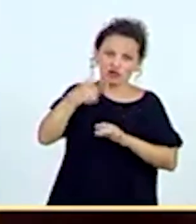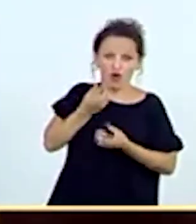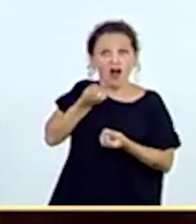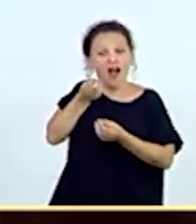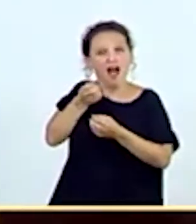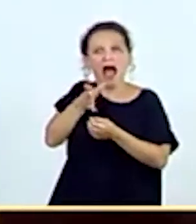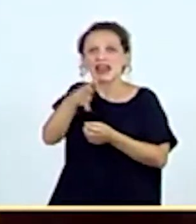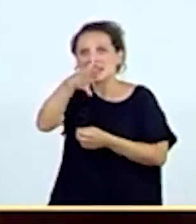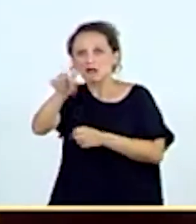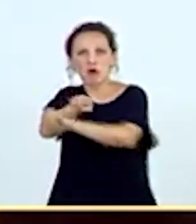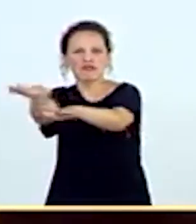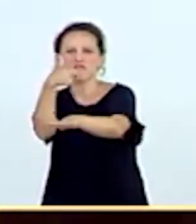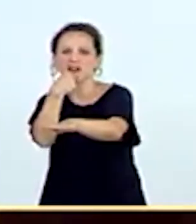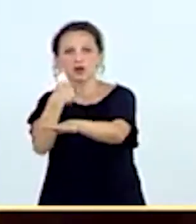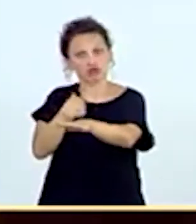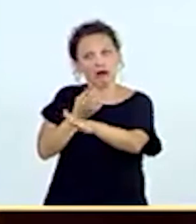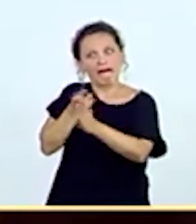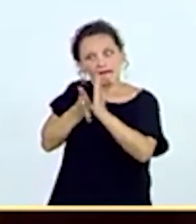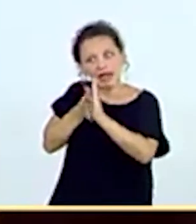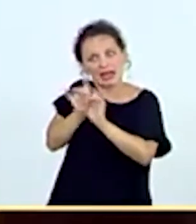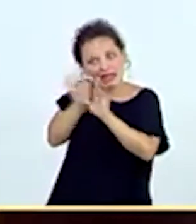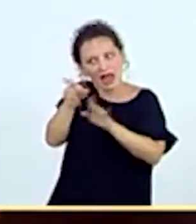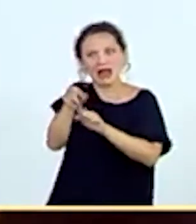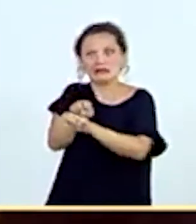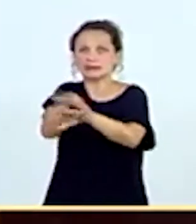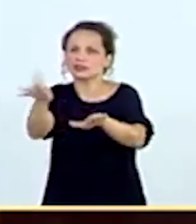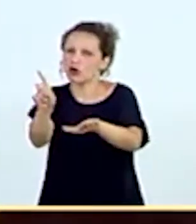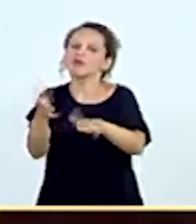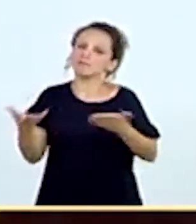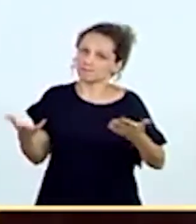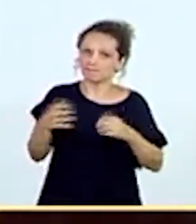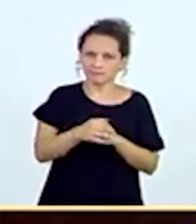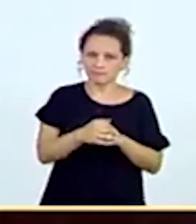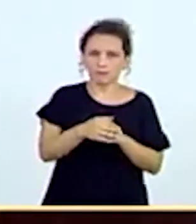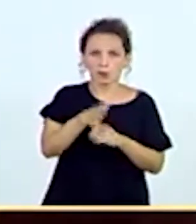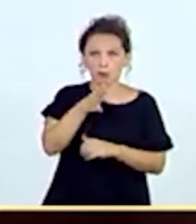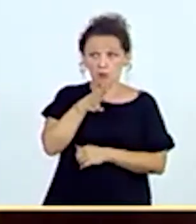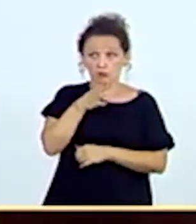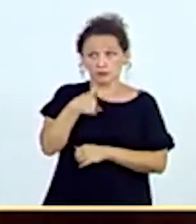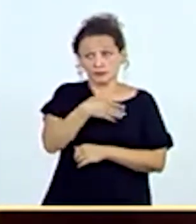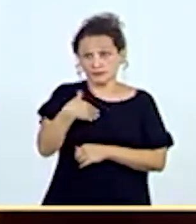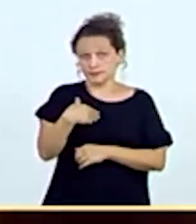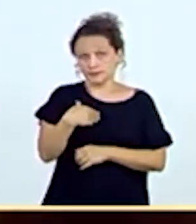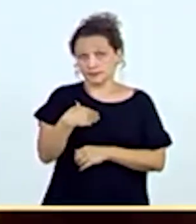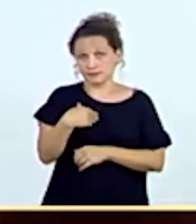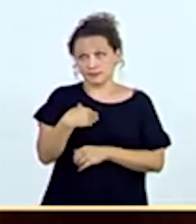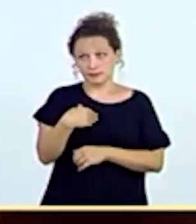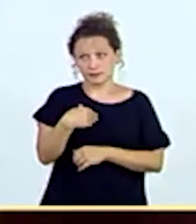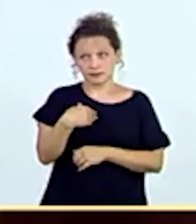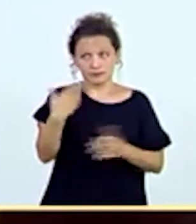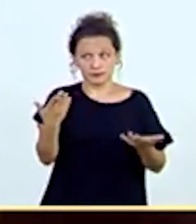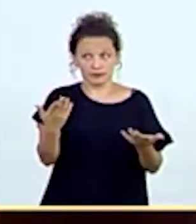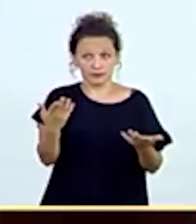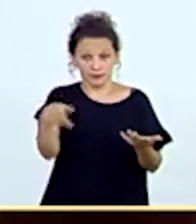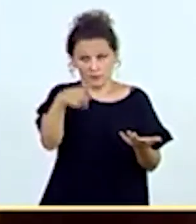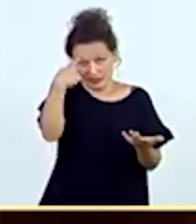denunciarlas. Y en este periodo sí que le quiero avanzar, un poco para que también vea que vamos